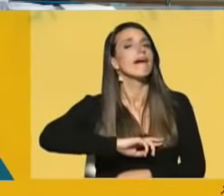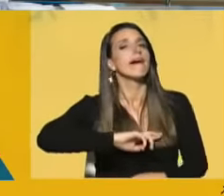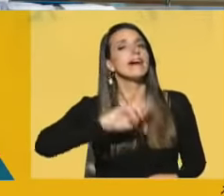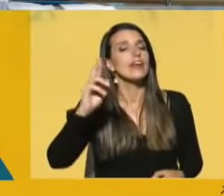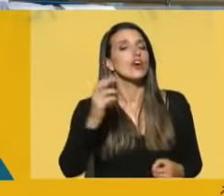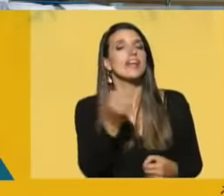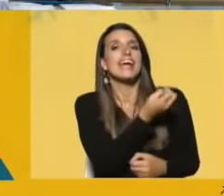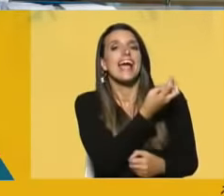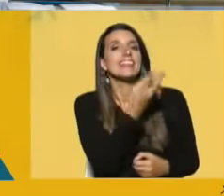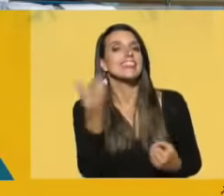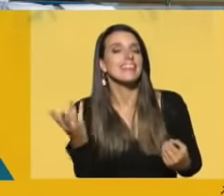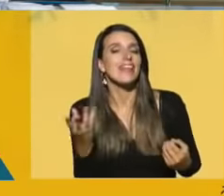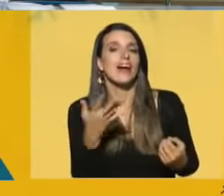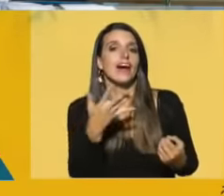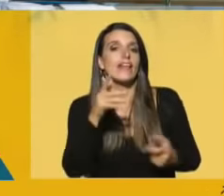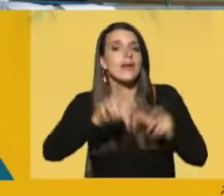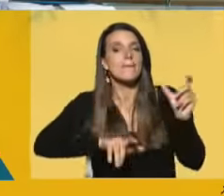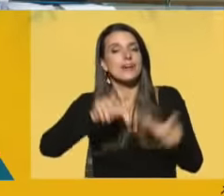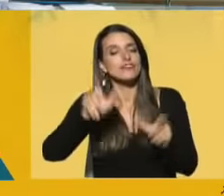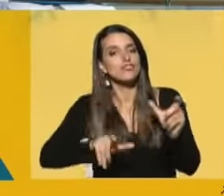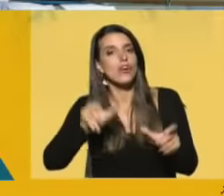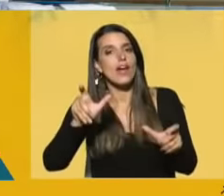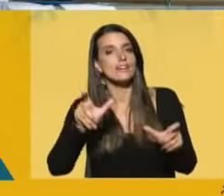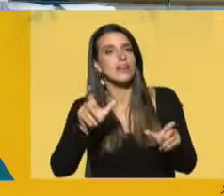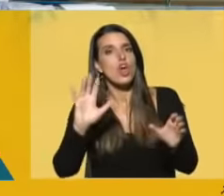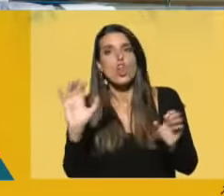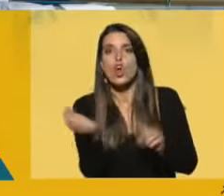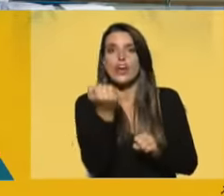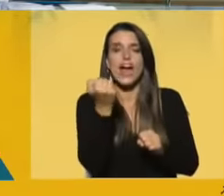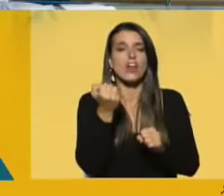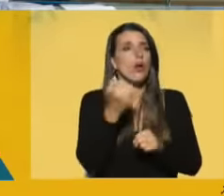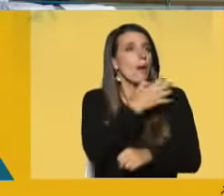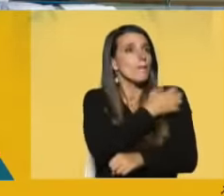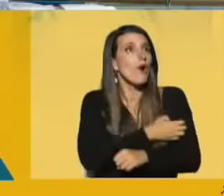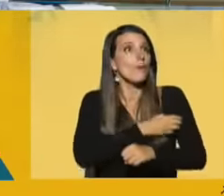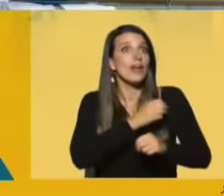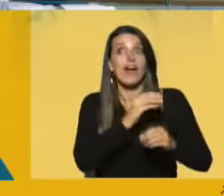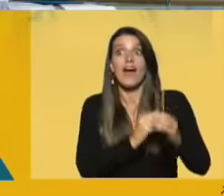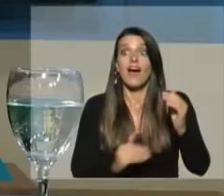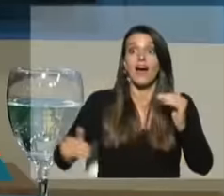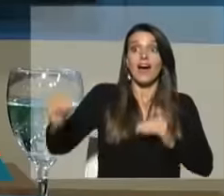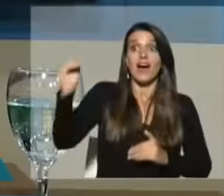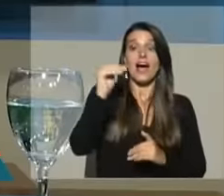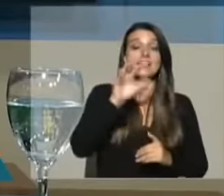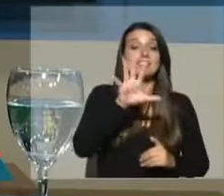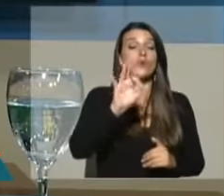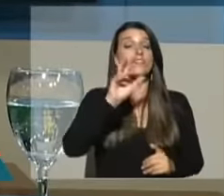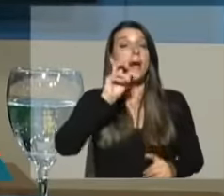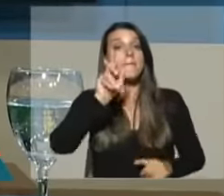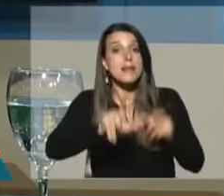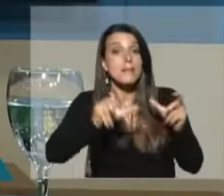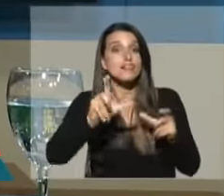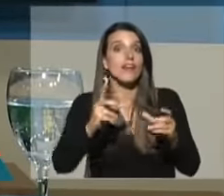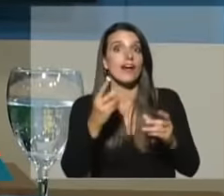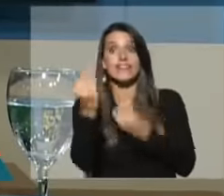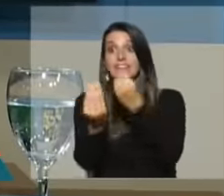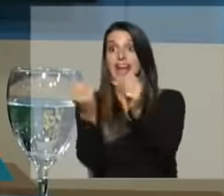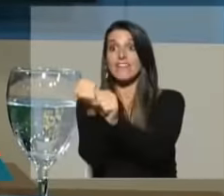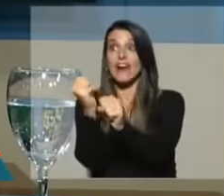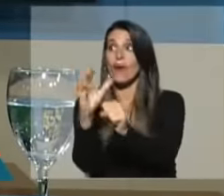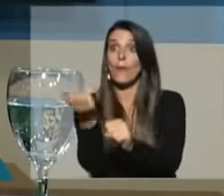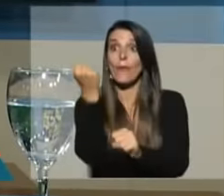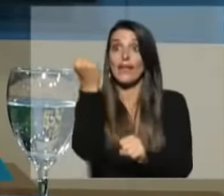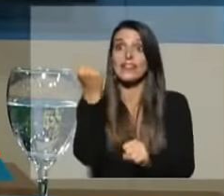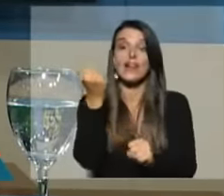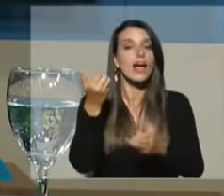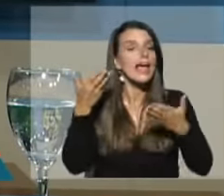en la cantidad de personas que han logrado salir de la pobreza, 50.000 personas consiguieron empleo. Están hablando